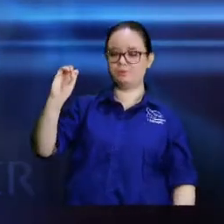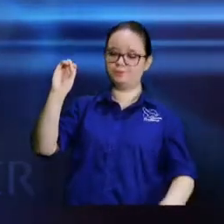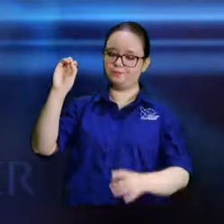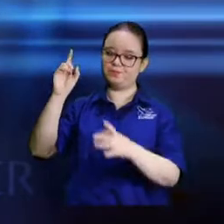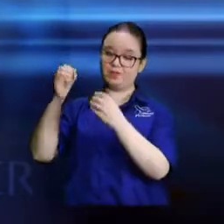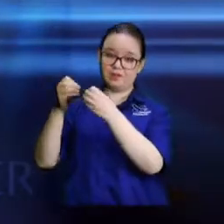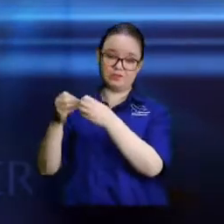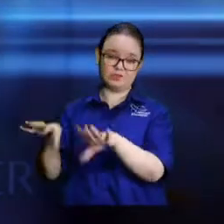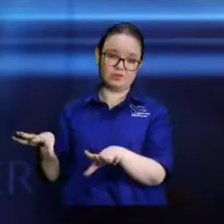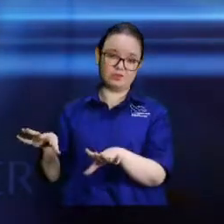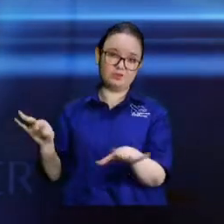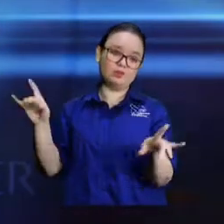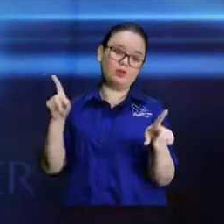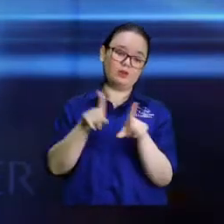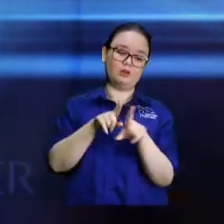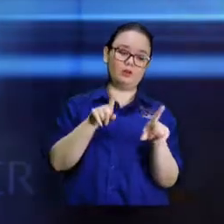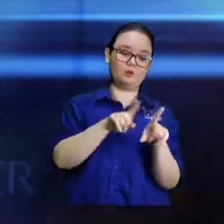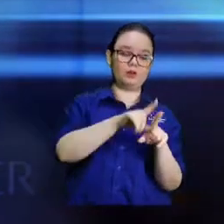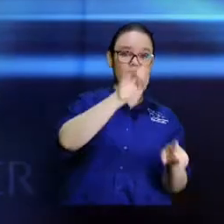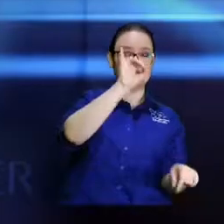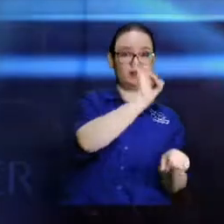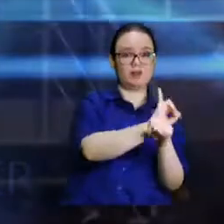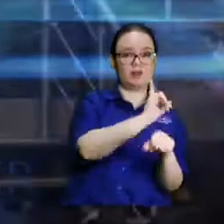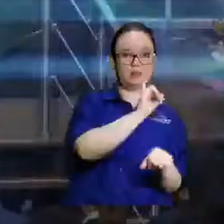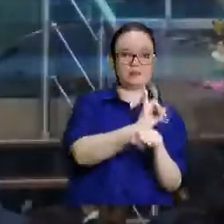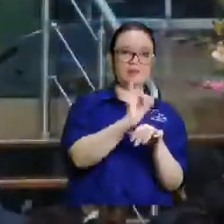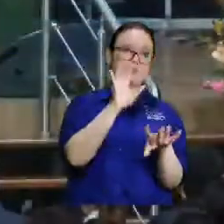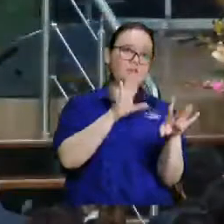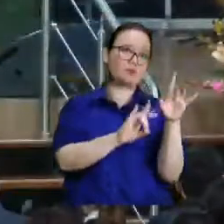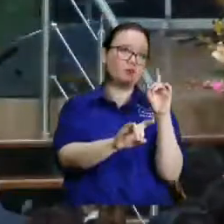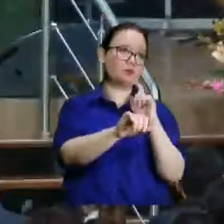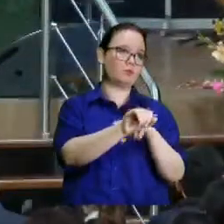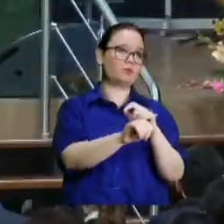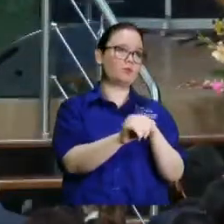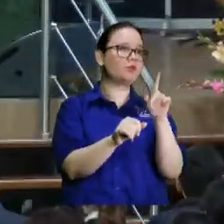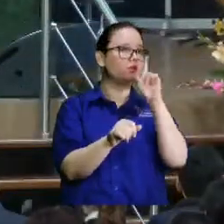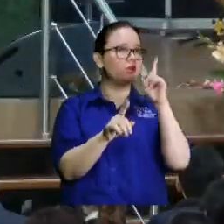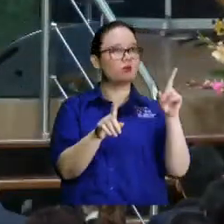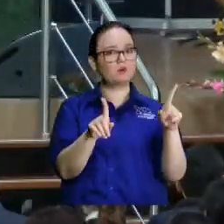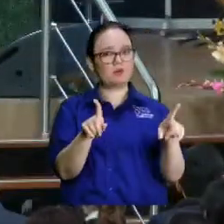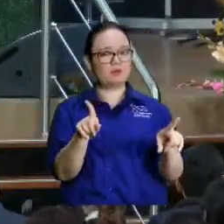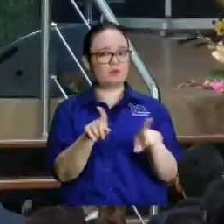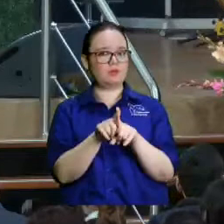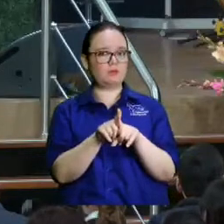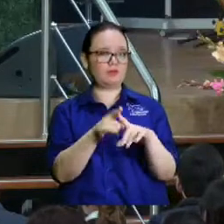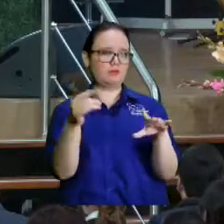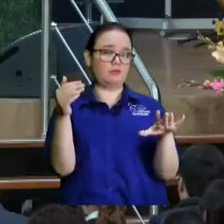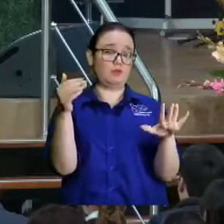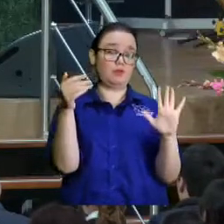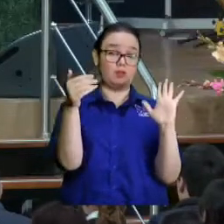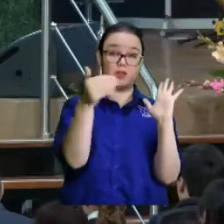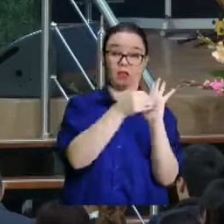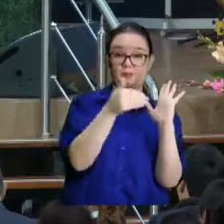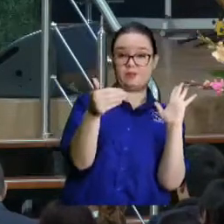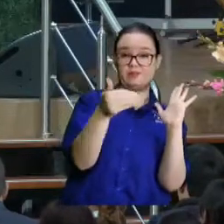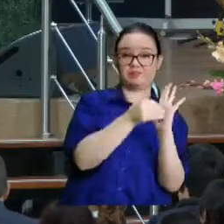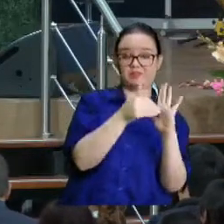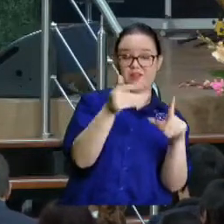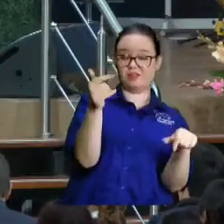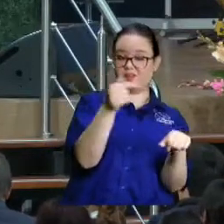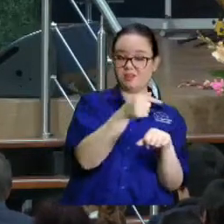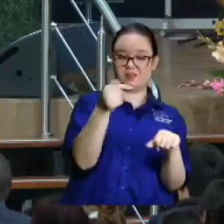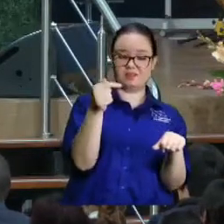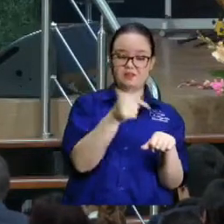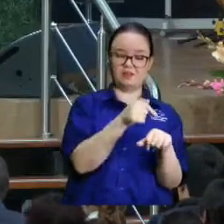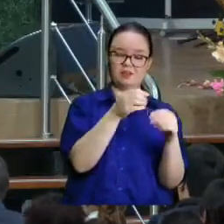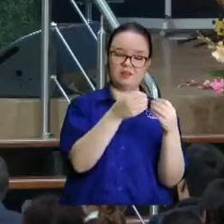destruyeron, quiere decir que la iglesia en algún momento fue avasallada por el enemigo. Y eso no es